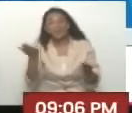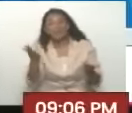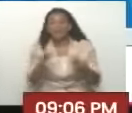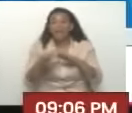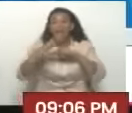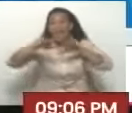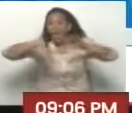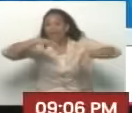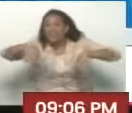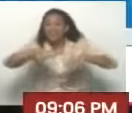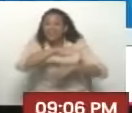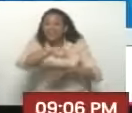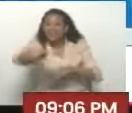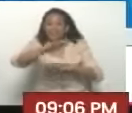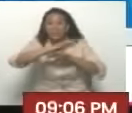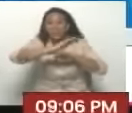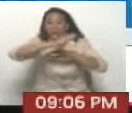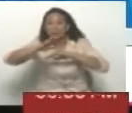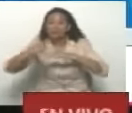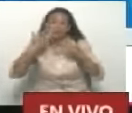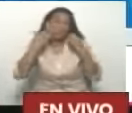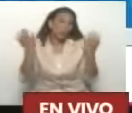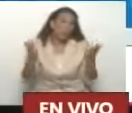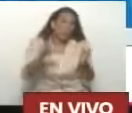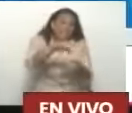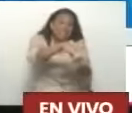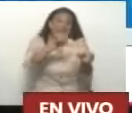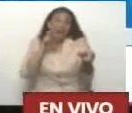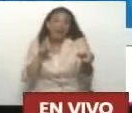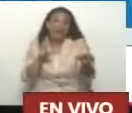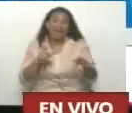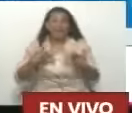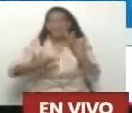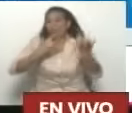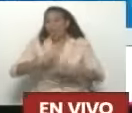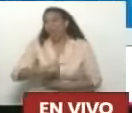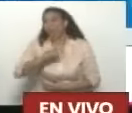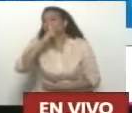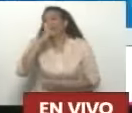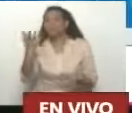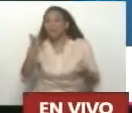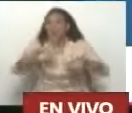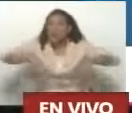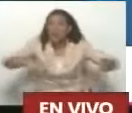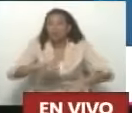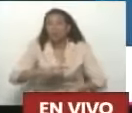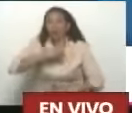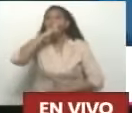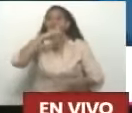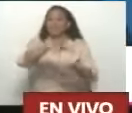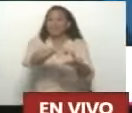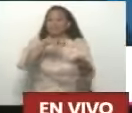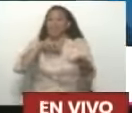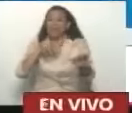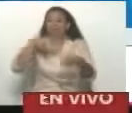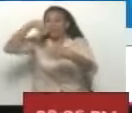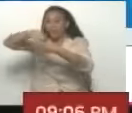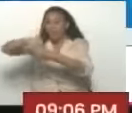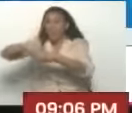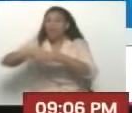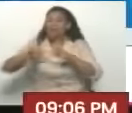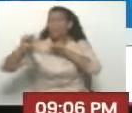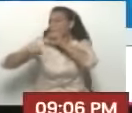Entonces yo le dije, te voy a sacar de ese infierno, de los roques, para meterte en el